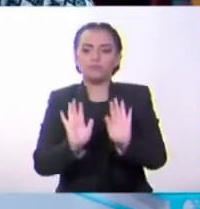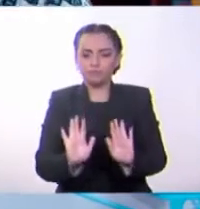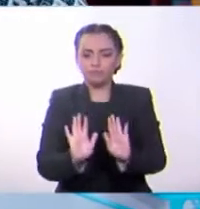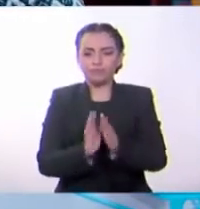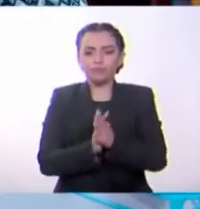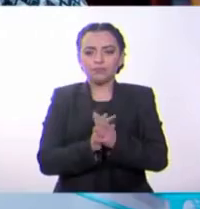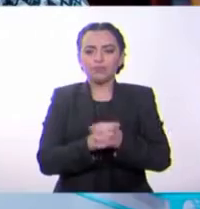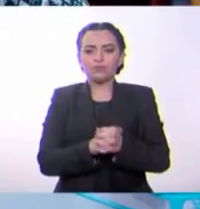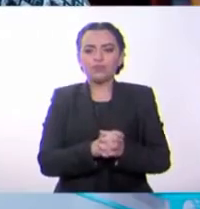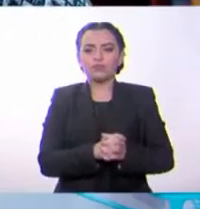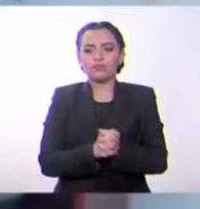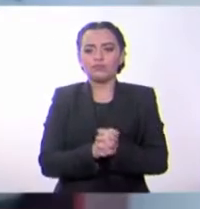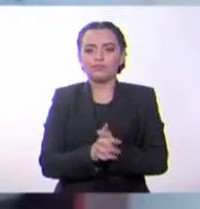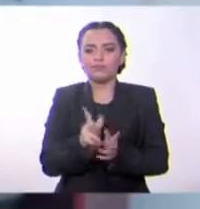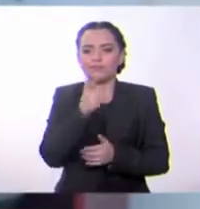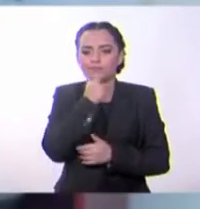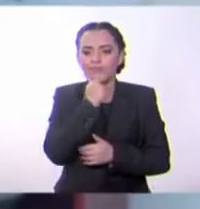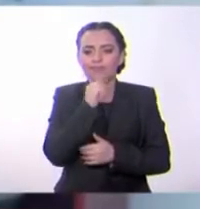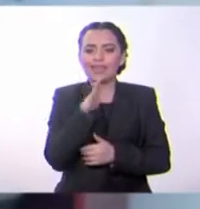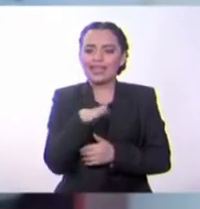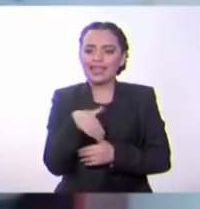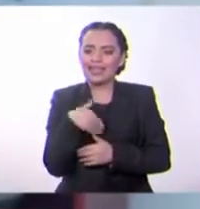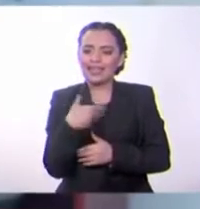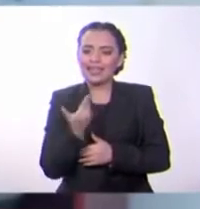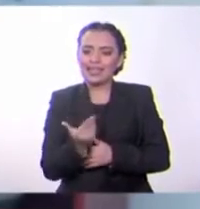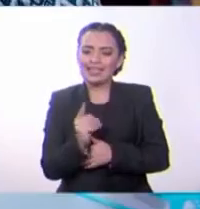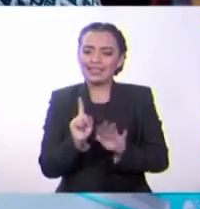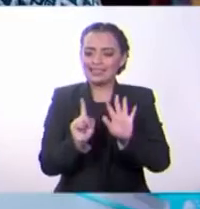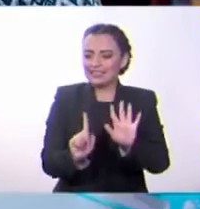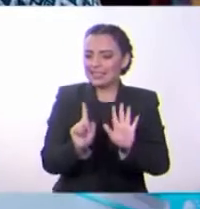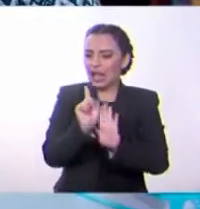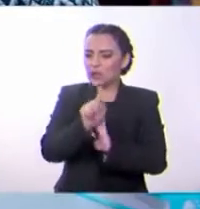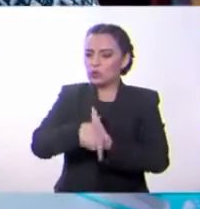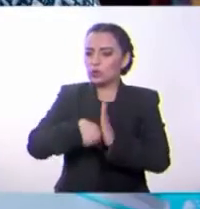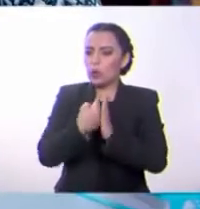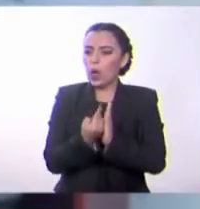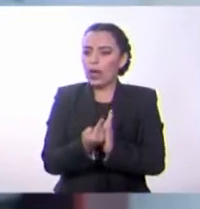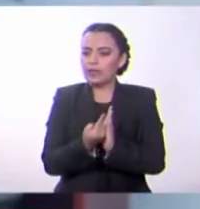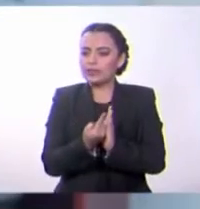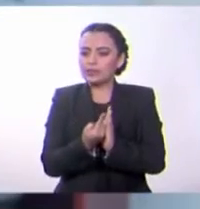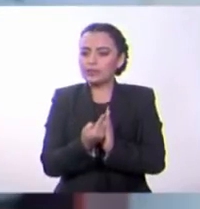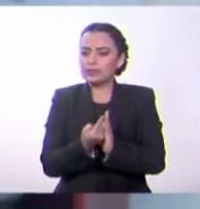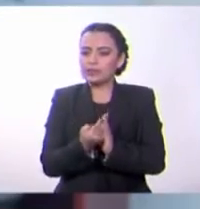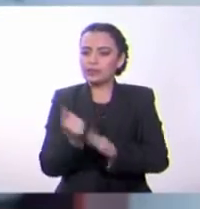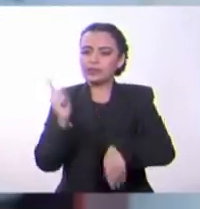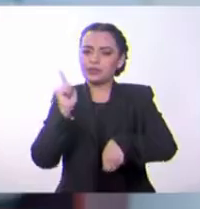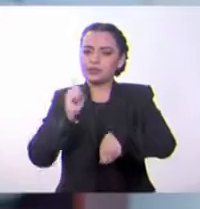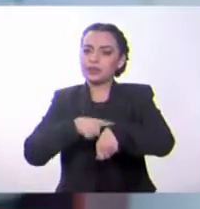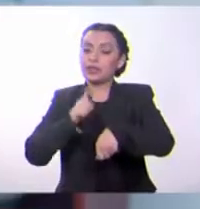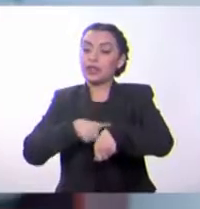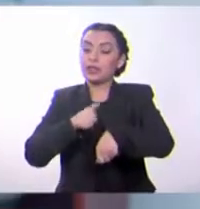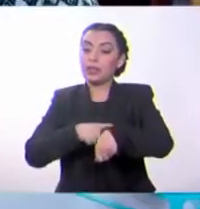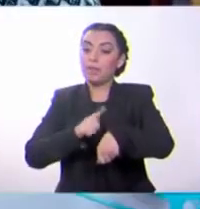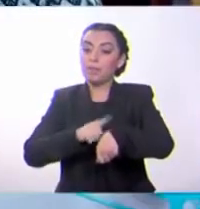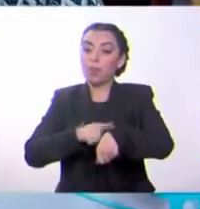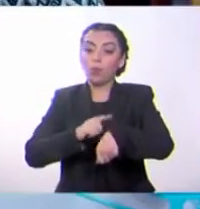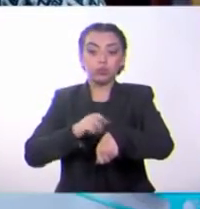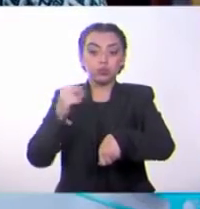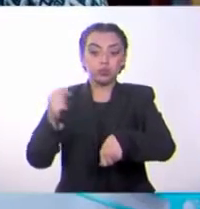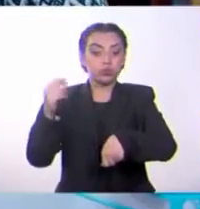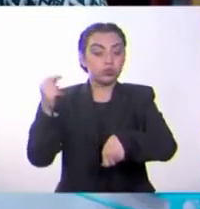por, no sé, unas seis horas? De acuerdo. ¡Corre cronómetro!